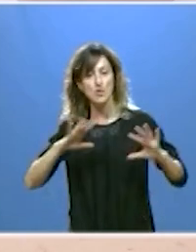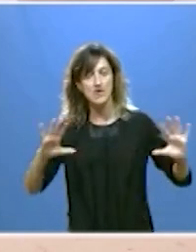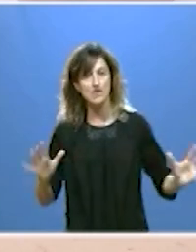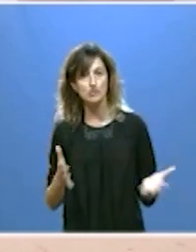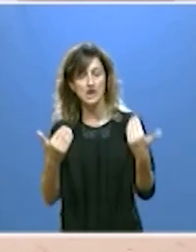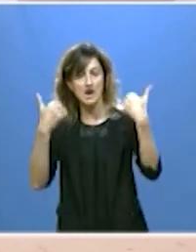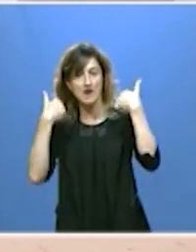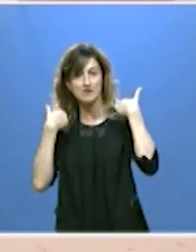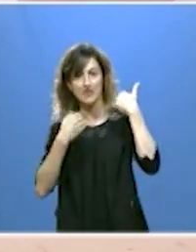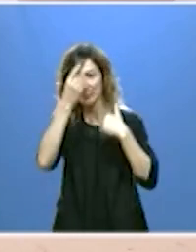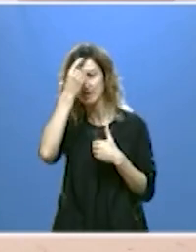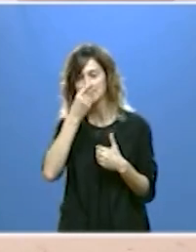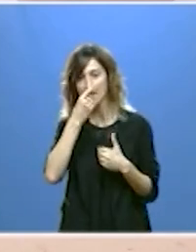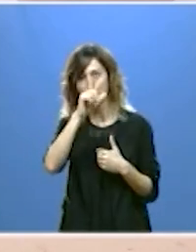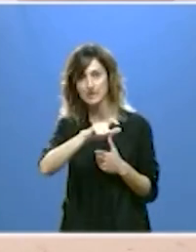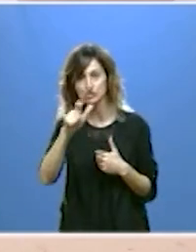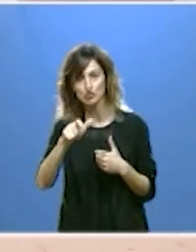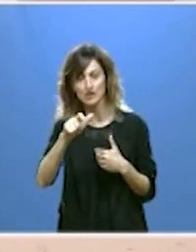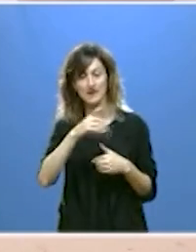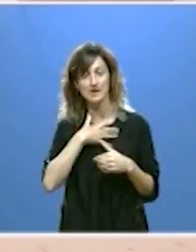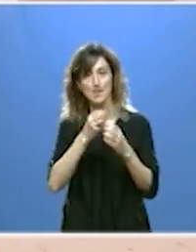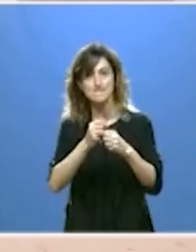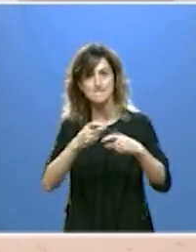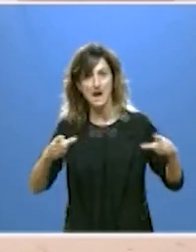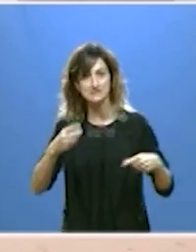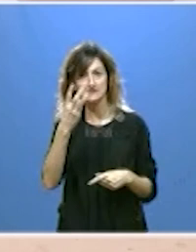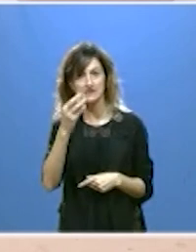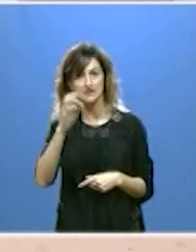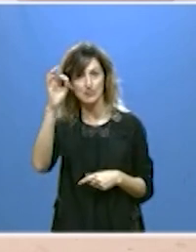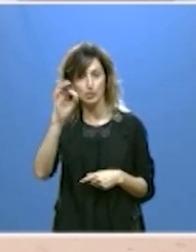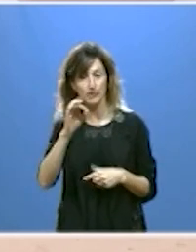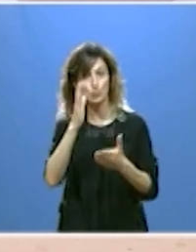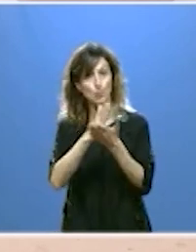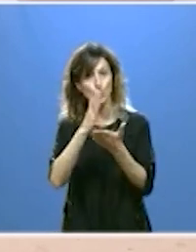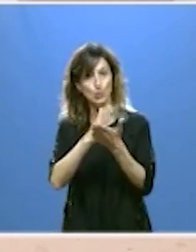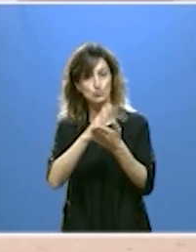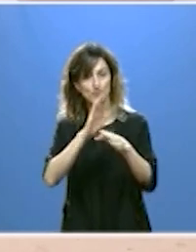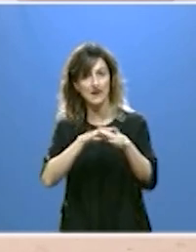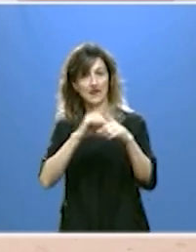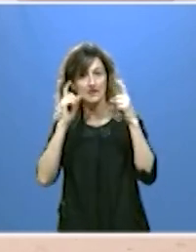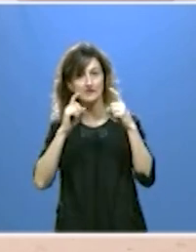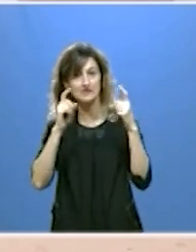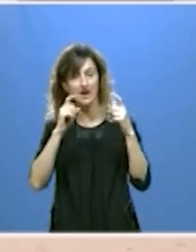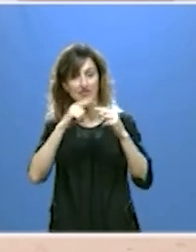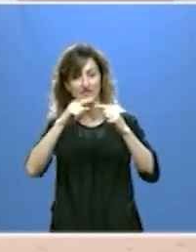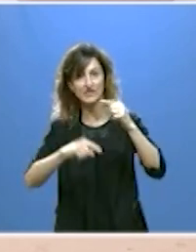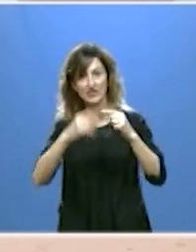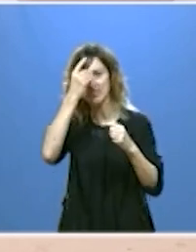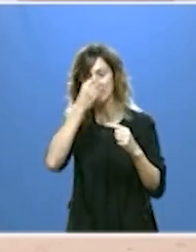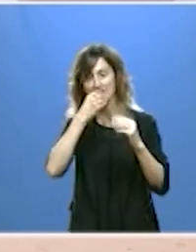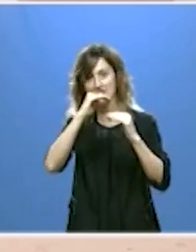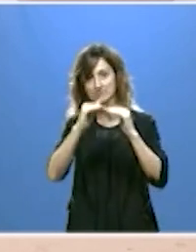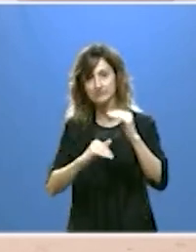competencias digitales de las personas ampliando un 30% los cursos para reducir la brecha digital especialmente